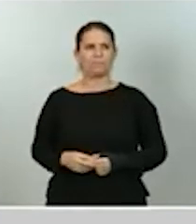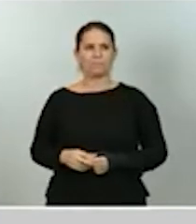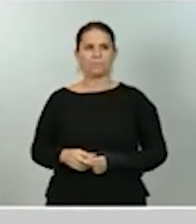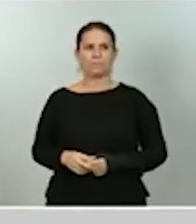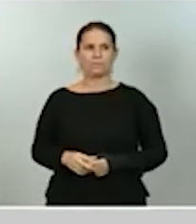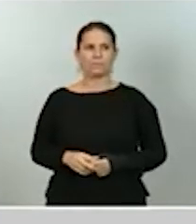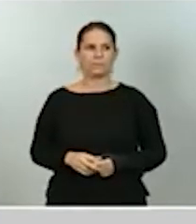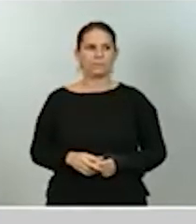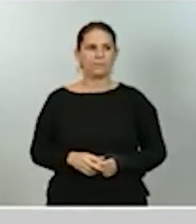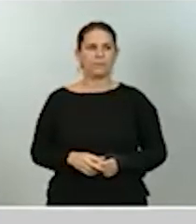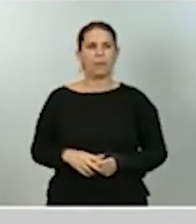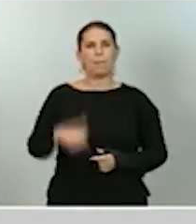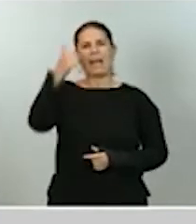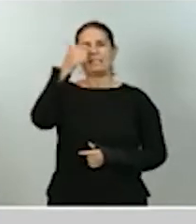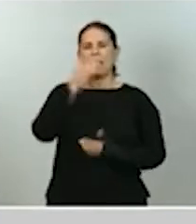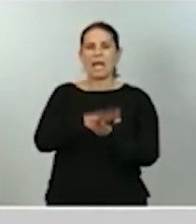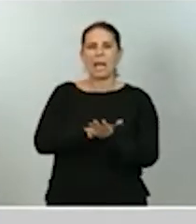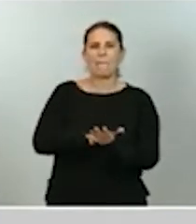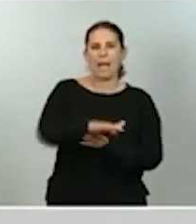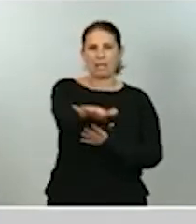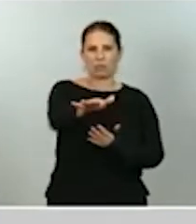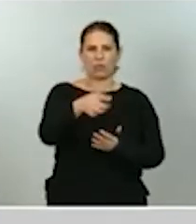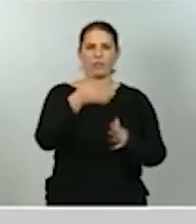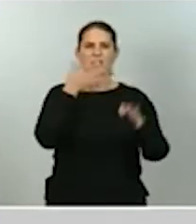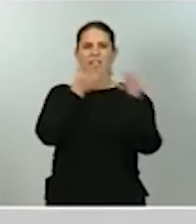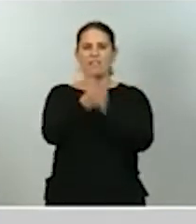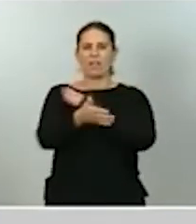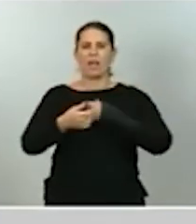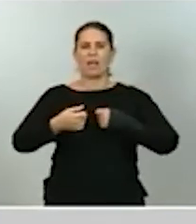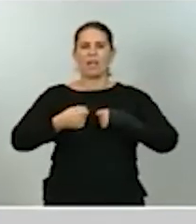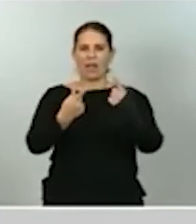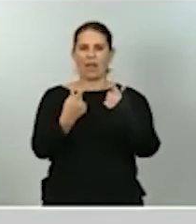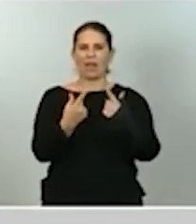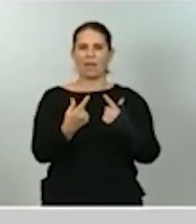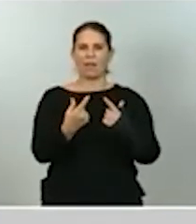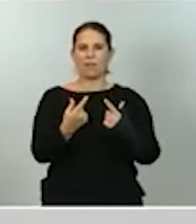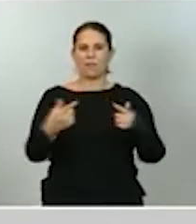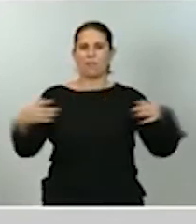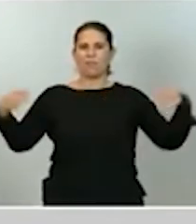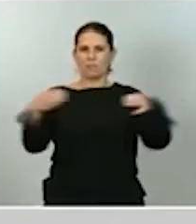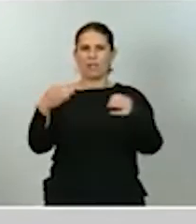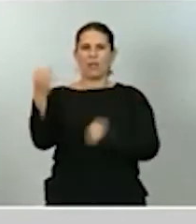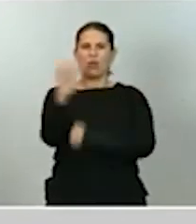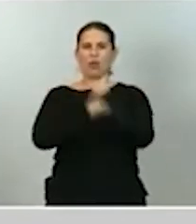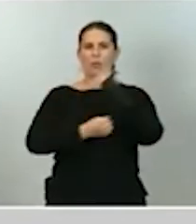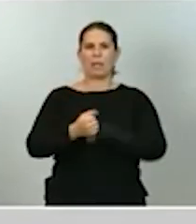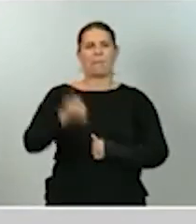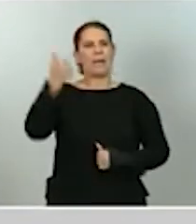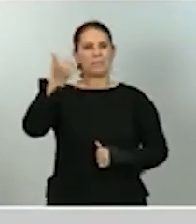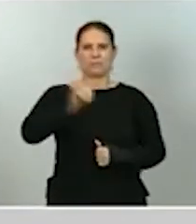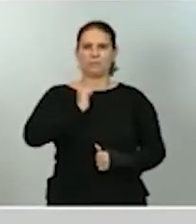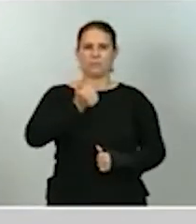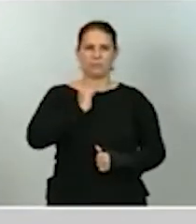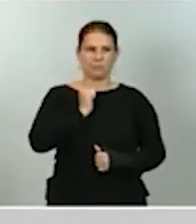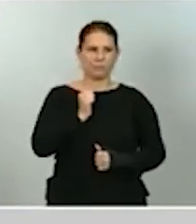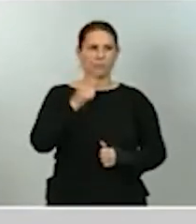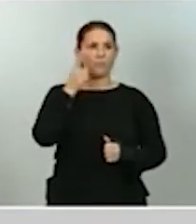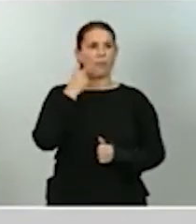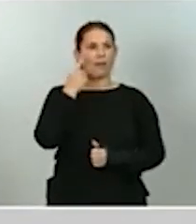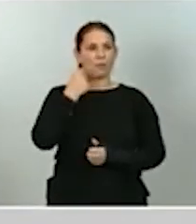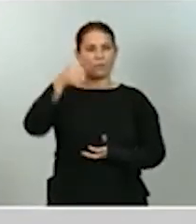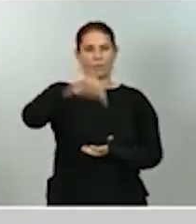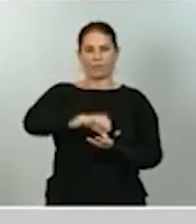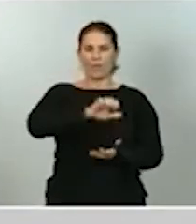impacto desde el punto de vista de la liquidez proporcionada al conjunto de la economía. De hecho, el Banco Central Europeo, en su